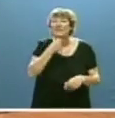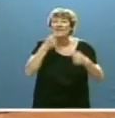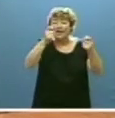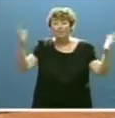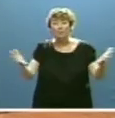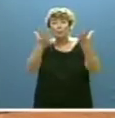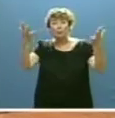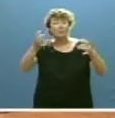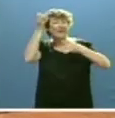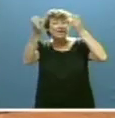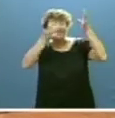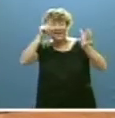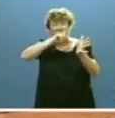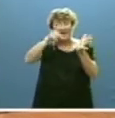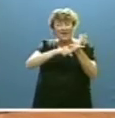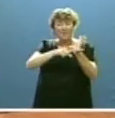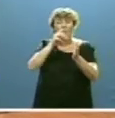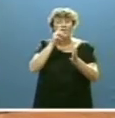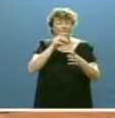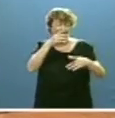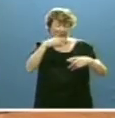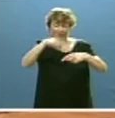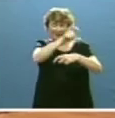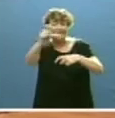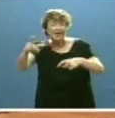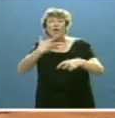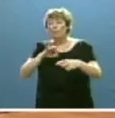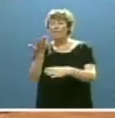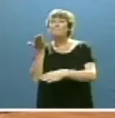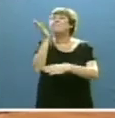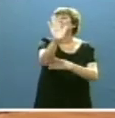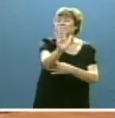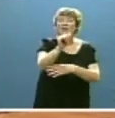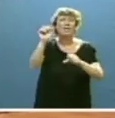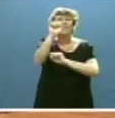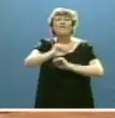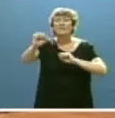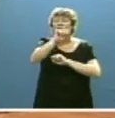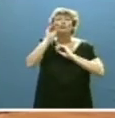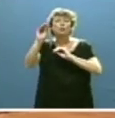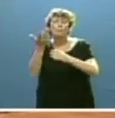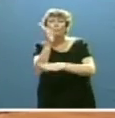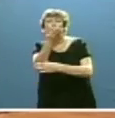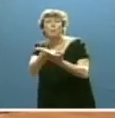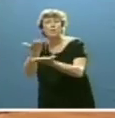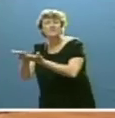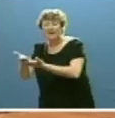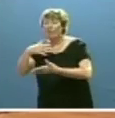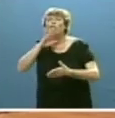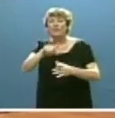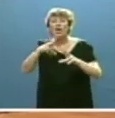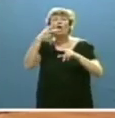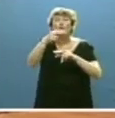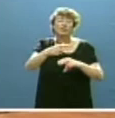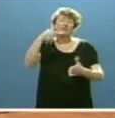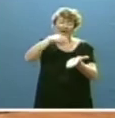de las iniciativas legislativas populares puedan presentar y defender sus propuestas ante las Cortes, lo que exigirá, a su vez, la